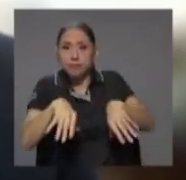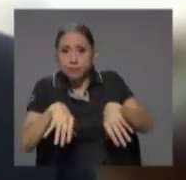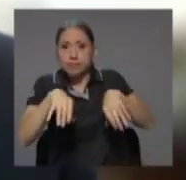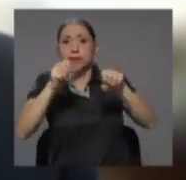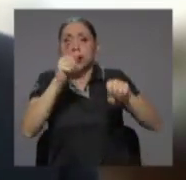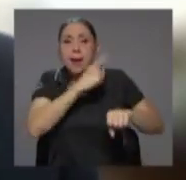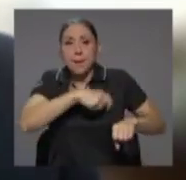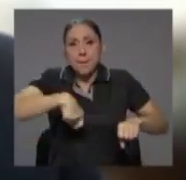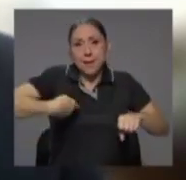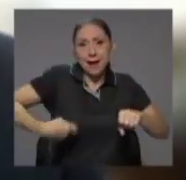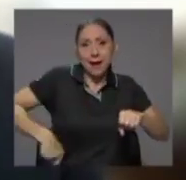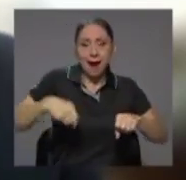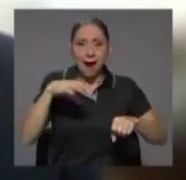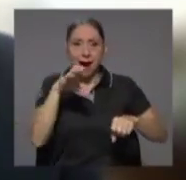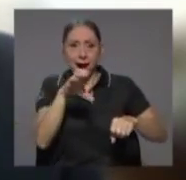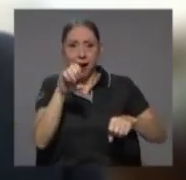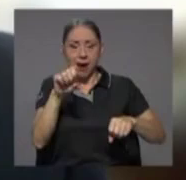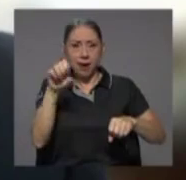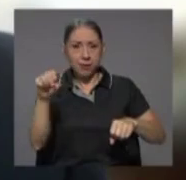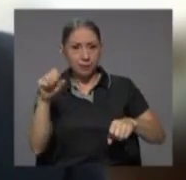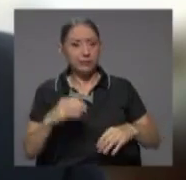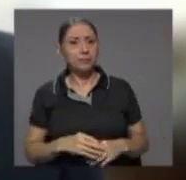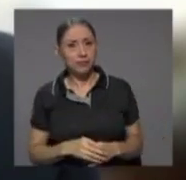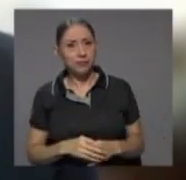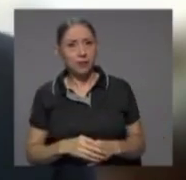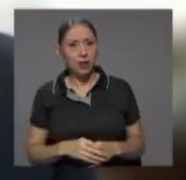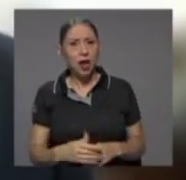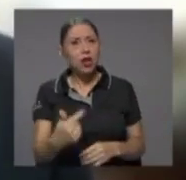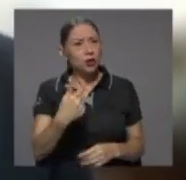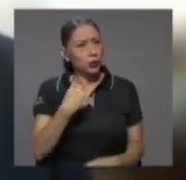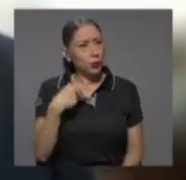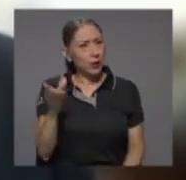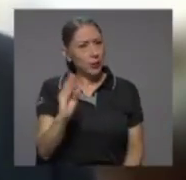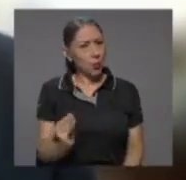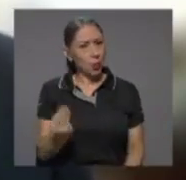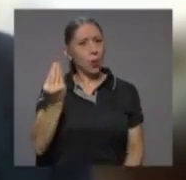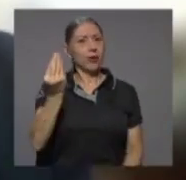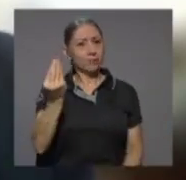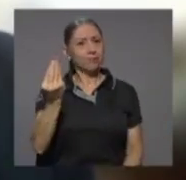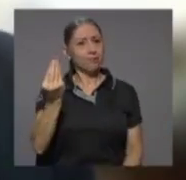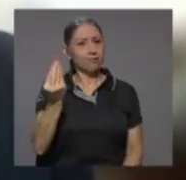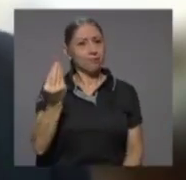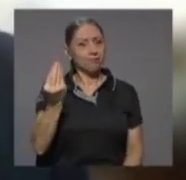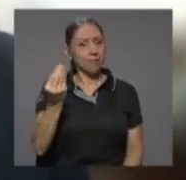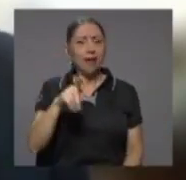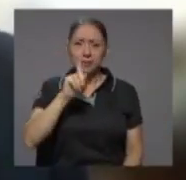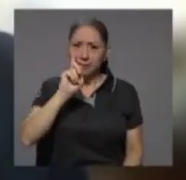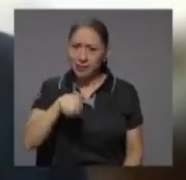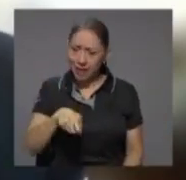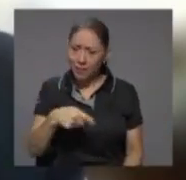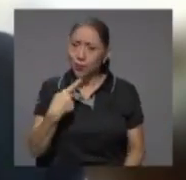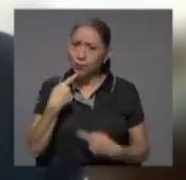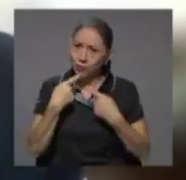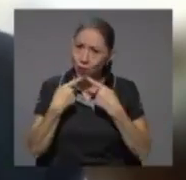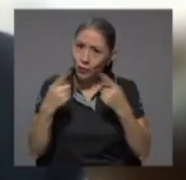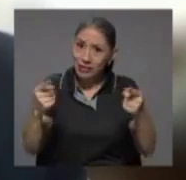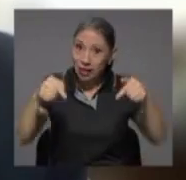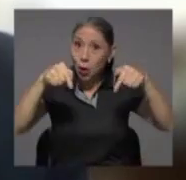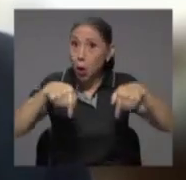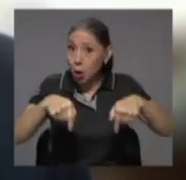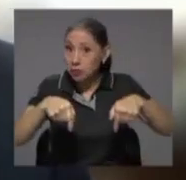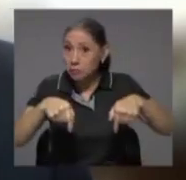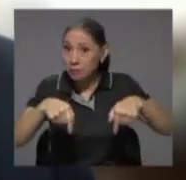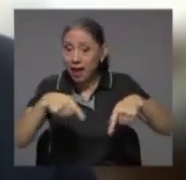la Caja Costarricense del Seguro Social. Yo era muy joven. Aquí tengo que confesar, hoy aquí entre